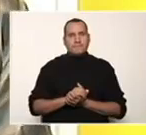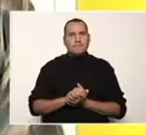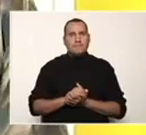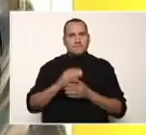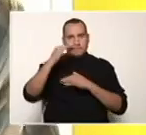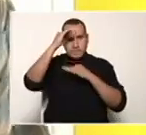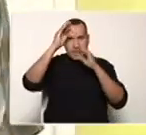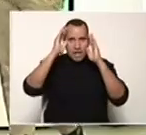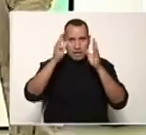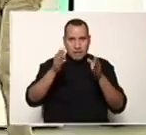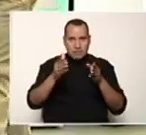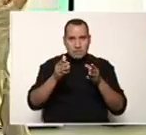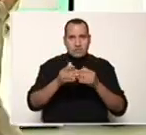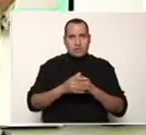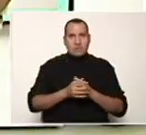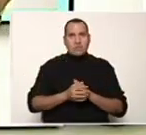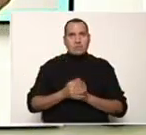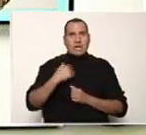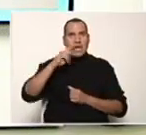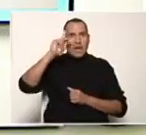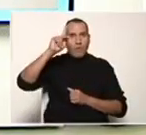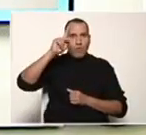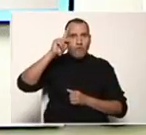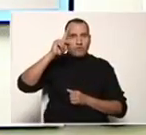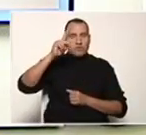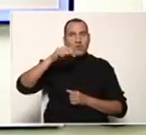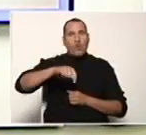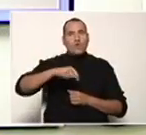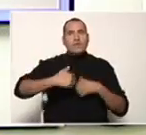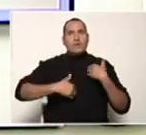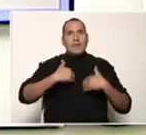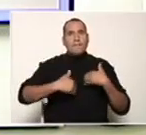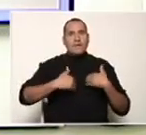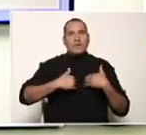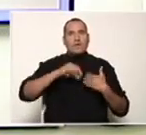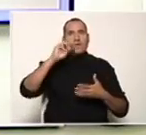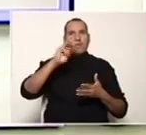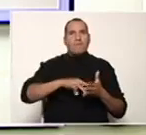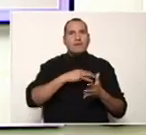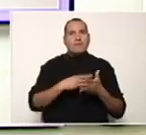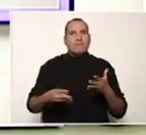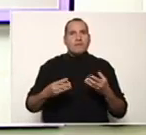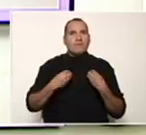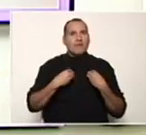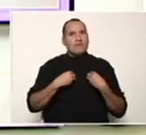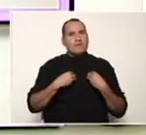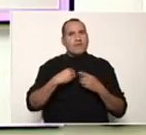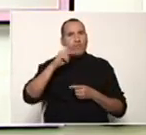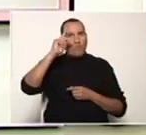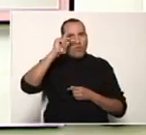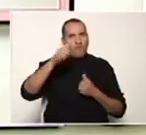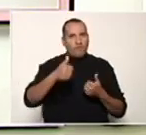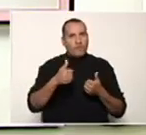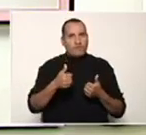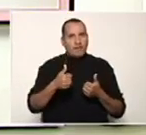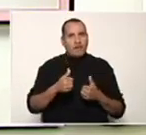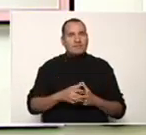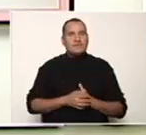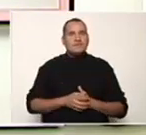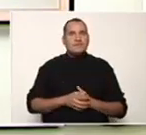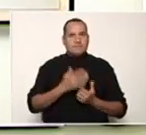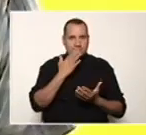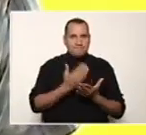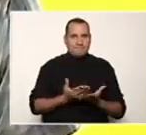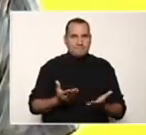atentos. Ya en el estudio está la profesora Gleidy Oropesa. Hoy es miércoles de Matemática para la Vida. La profesora, ¿cómo está? Muy bien, gracias, César.